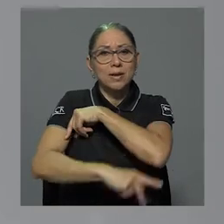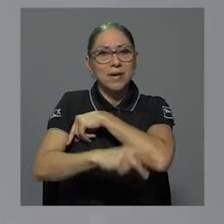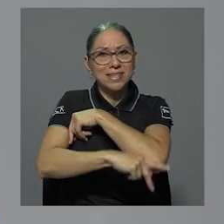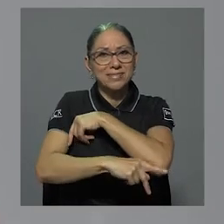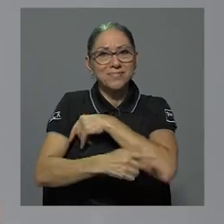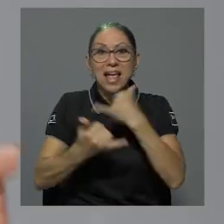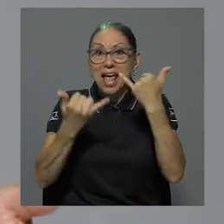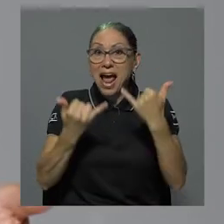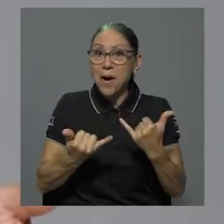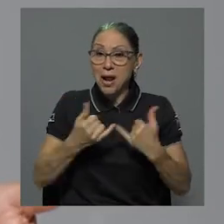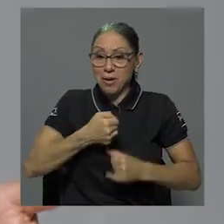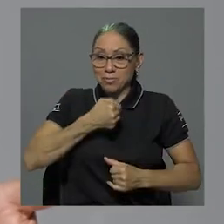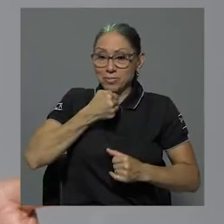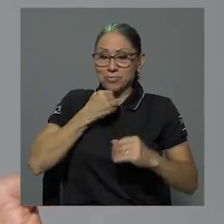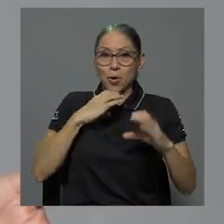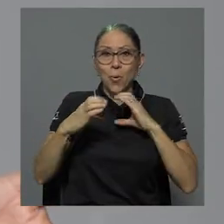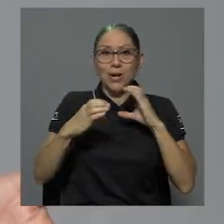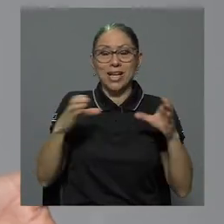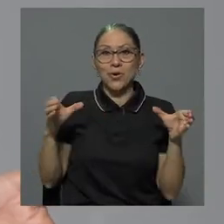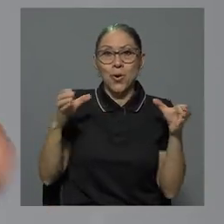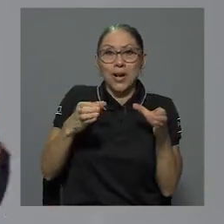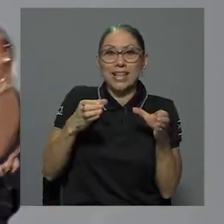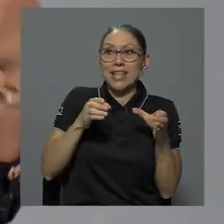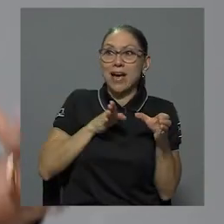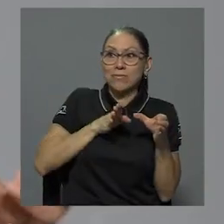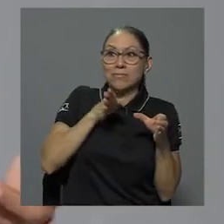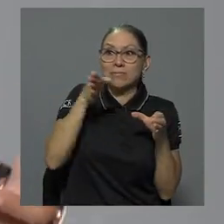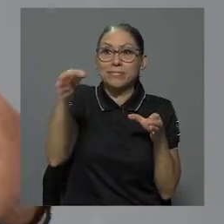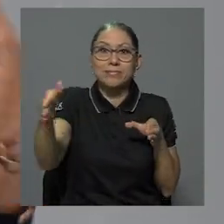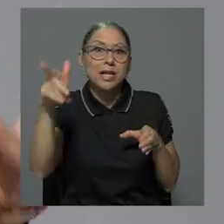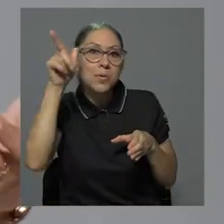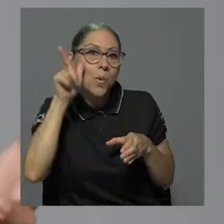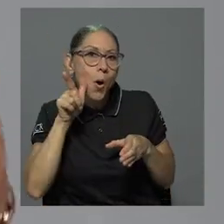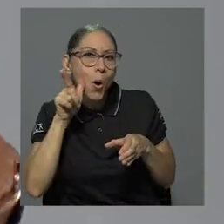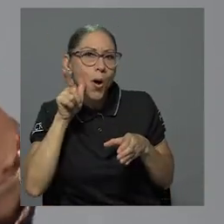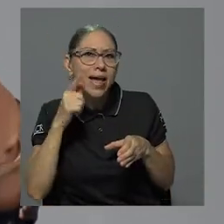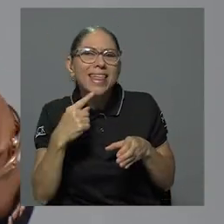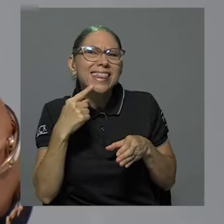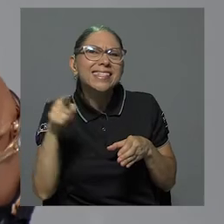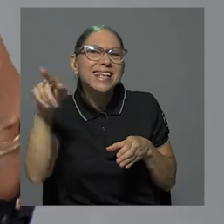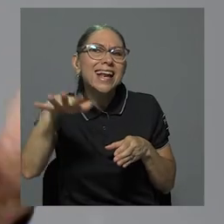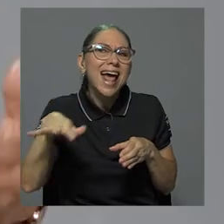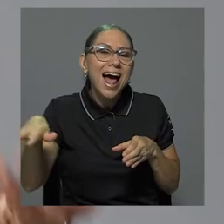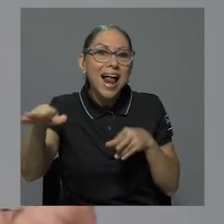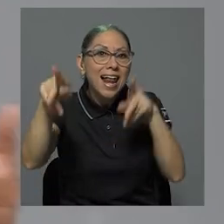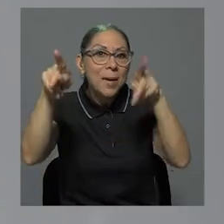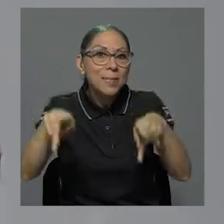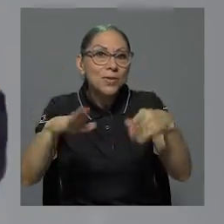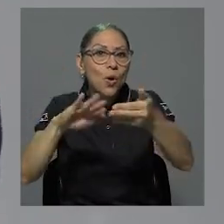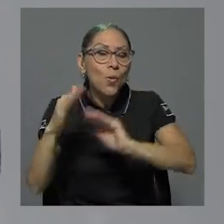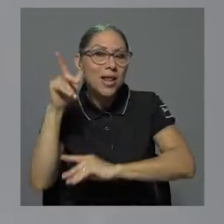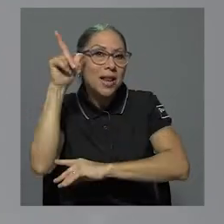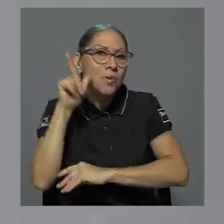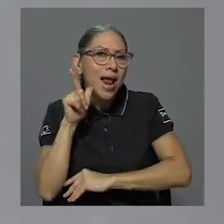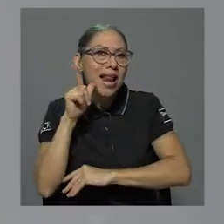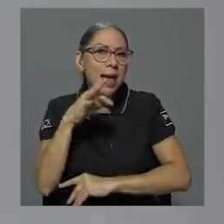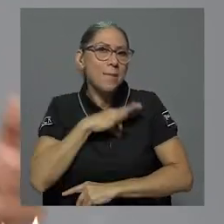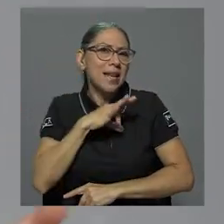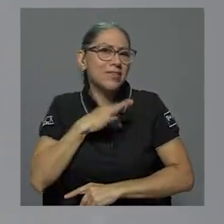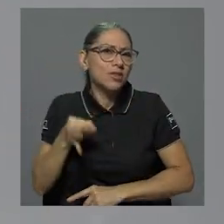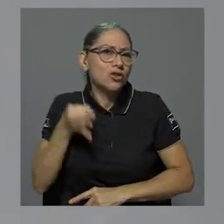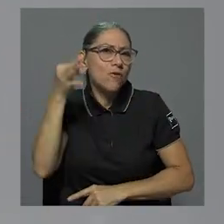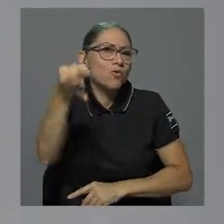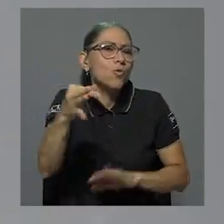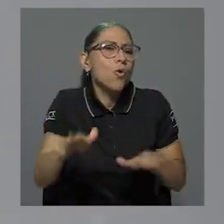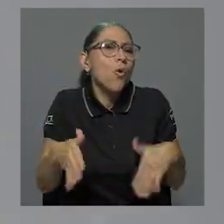comunicación colectiva en el área de Limón, ¿cómo podríamos decirle a la comunidad limonense qué beneficios van a tener a futuro cuando ya tengan los